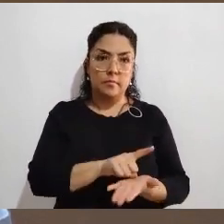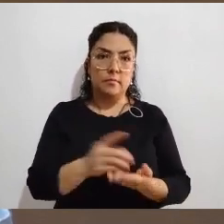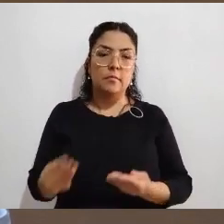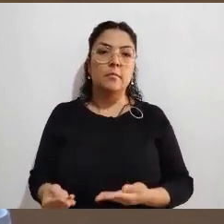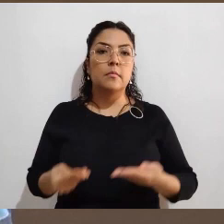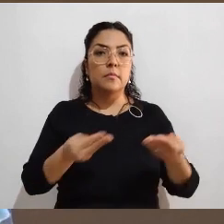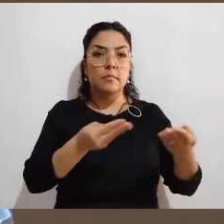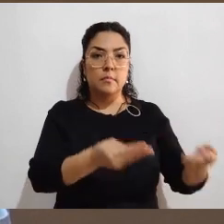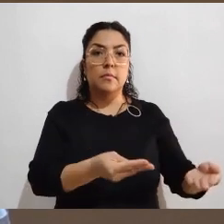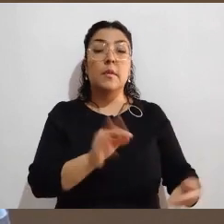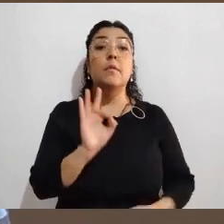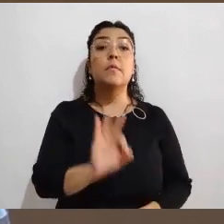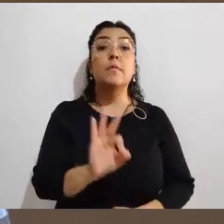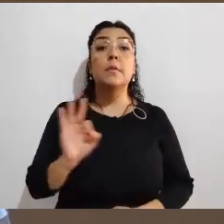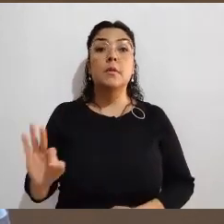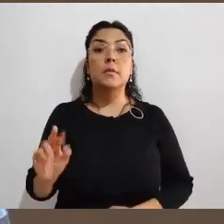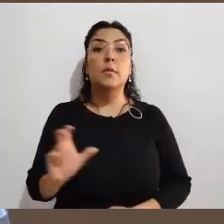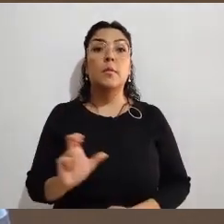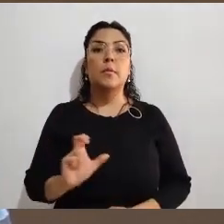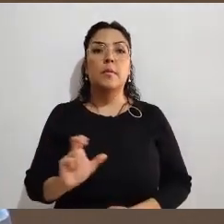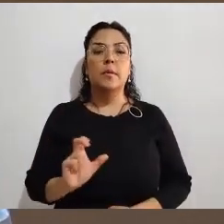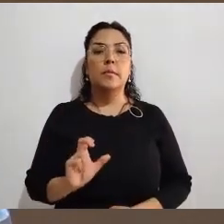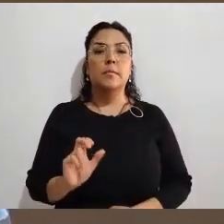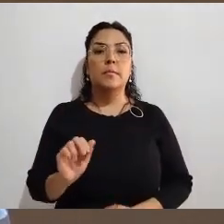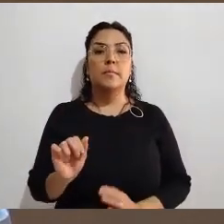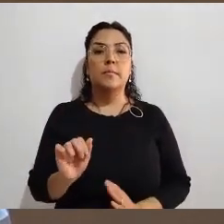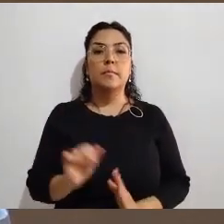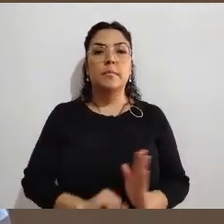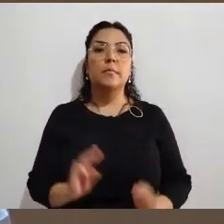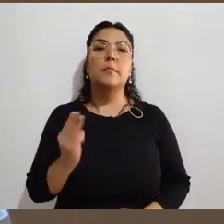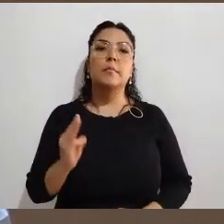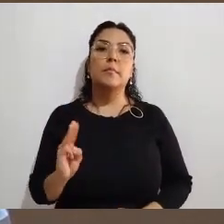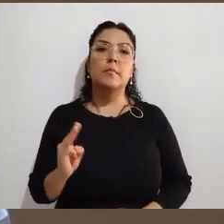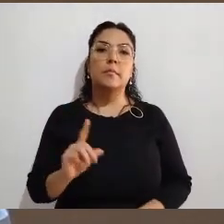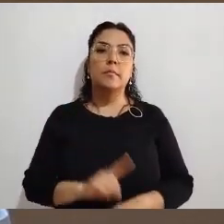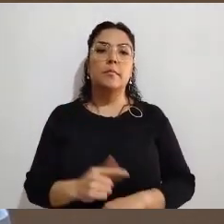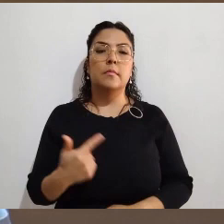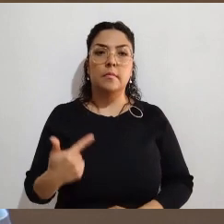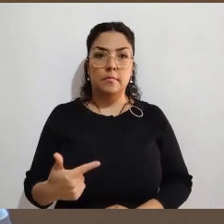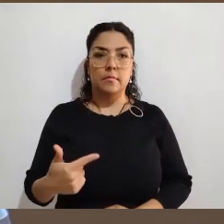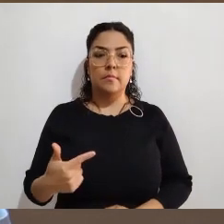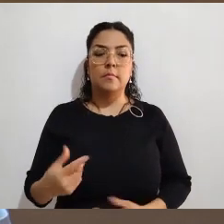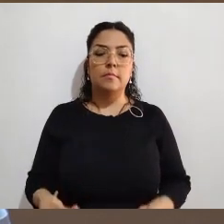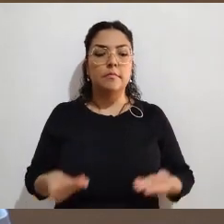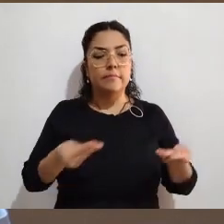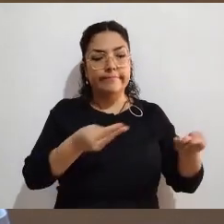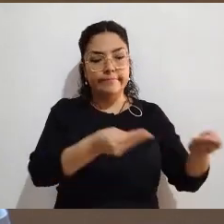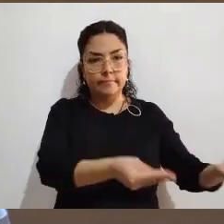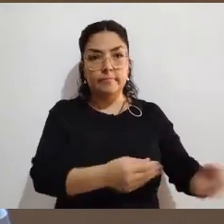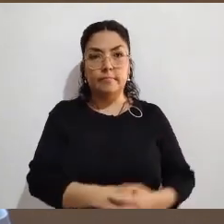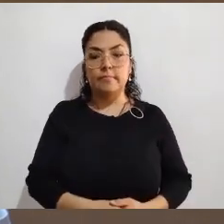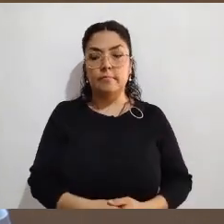solicitud importante fecha límite 7 de mayo de este año 2024 y recibir